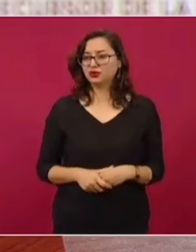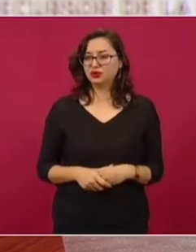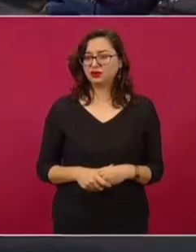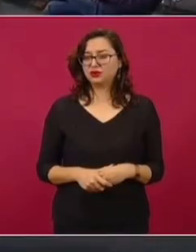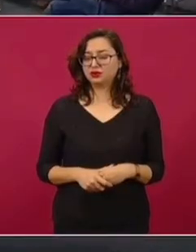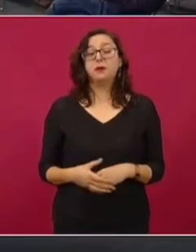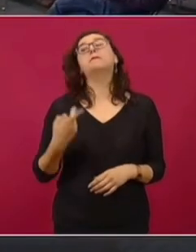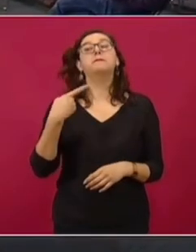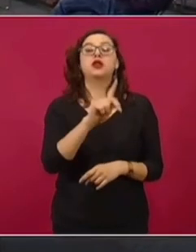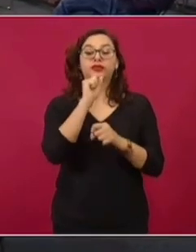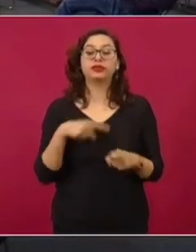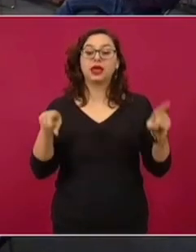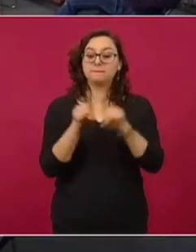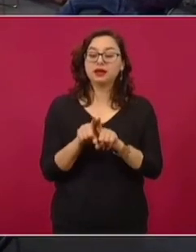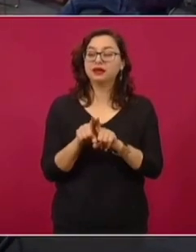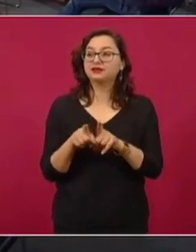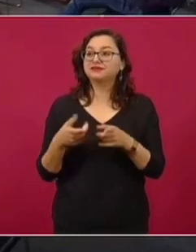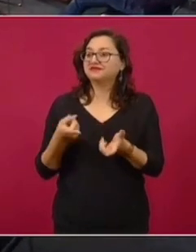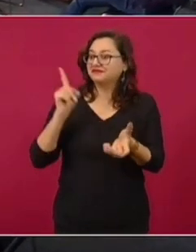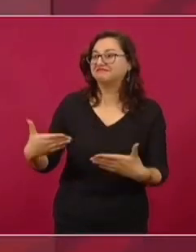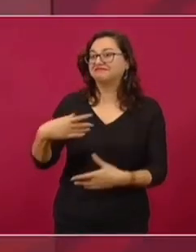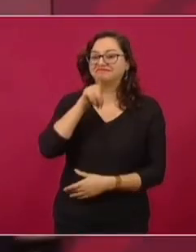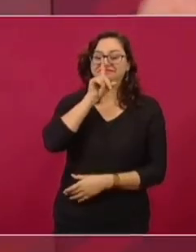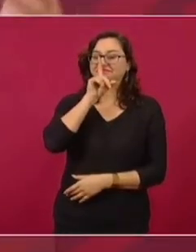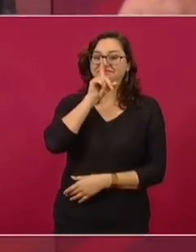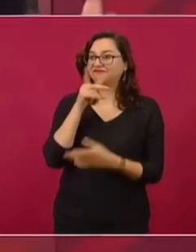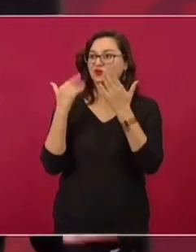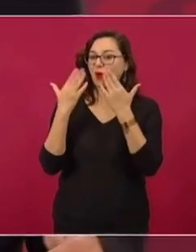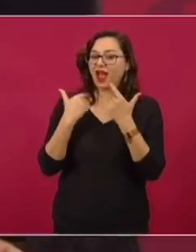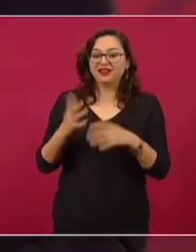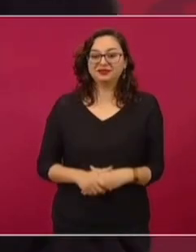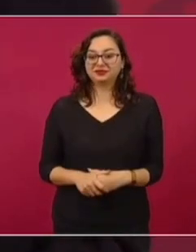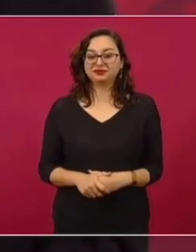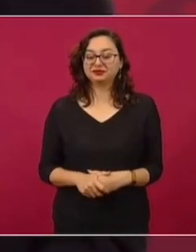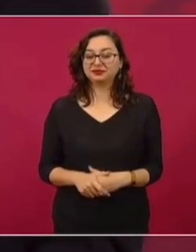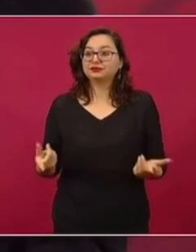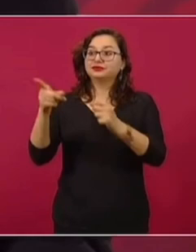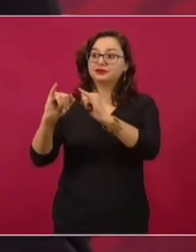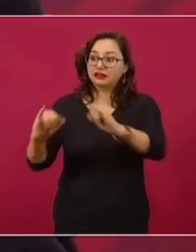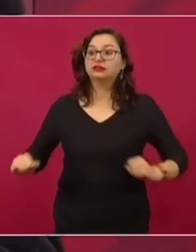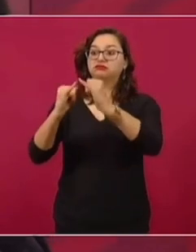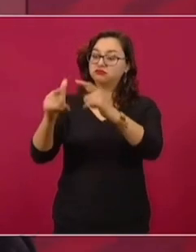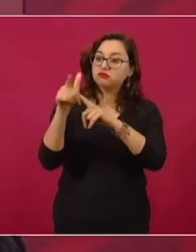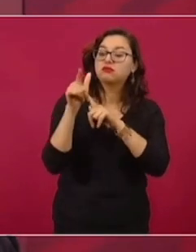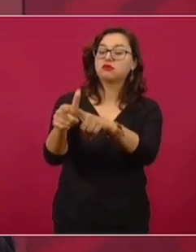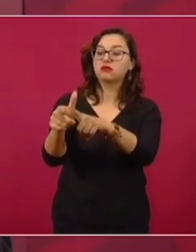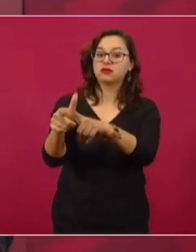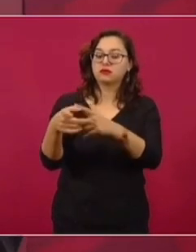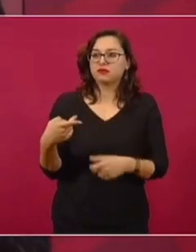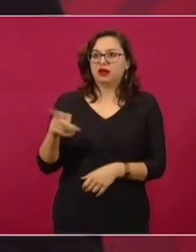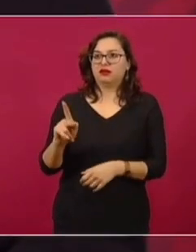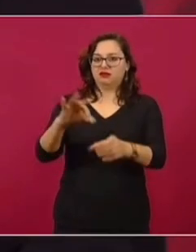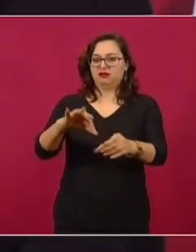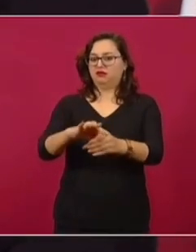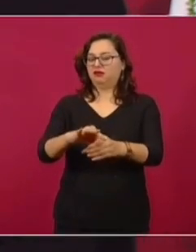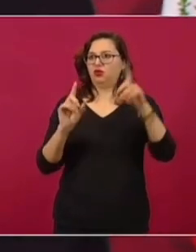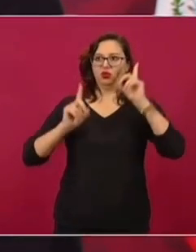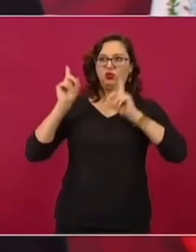Pero además, sin la credibilidad de tener un aparato para que no haya certeza,